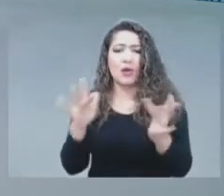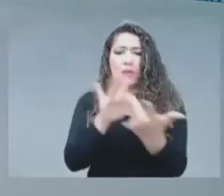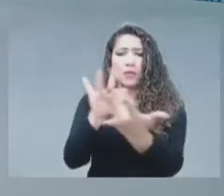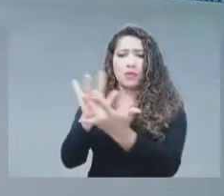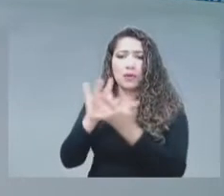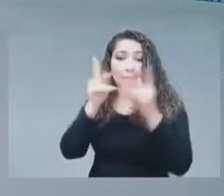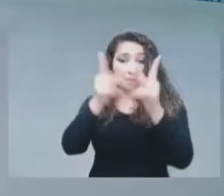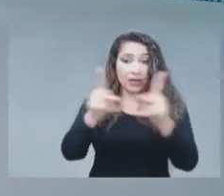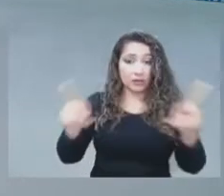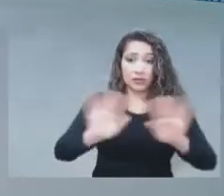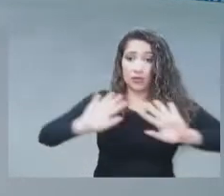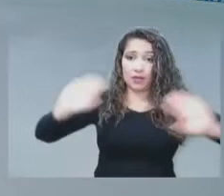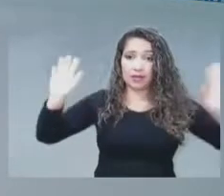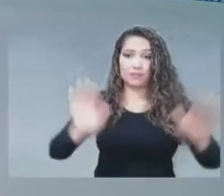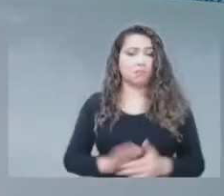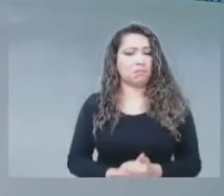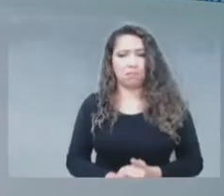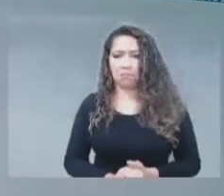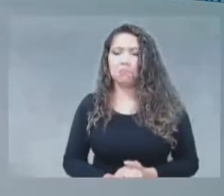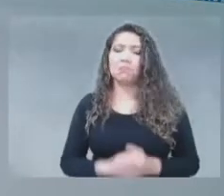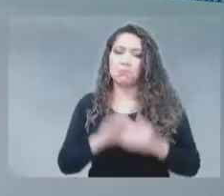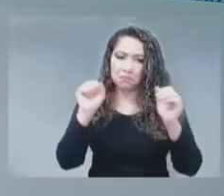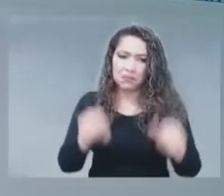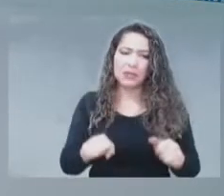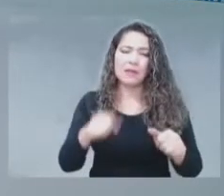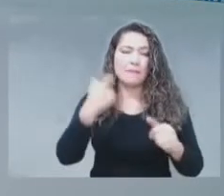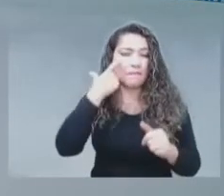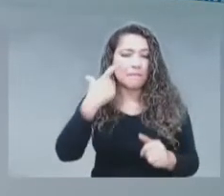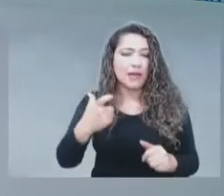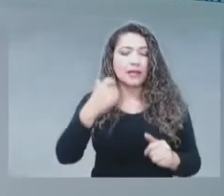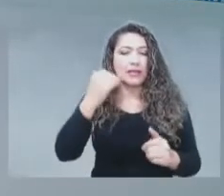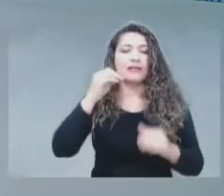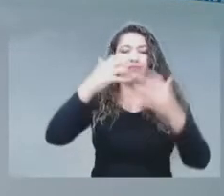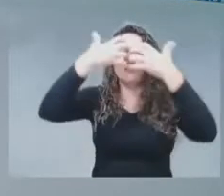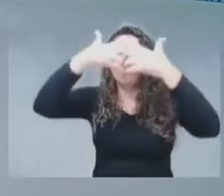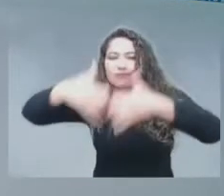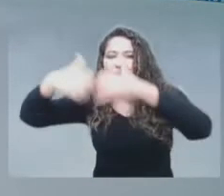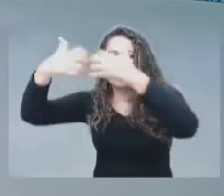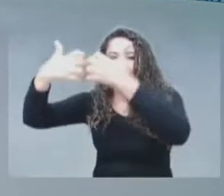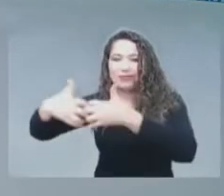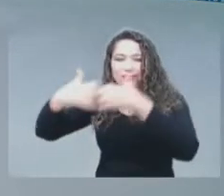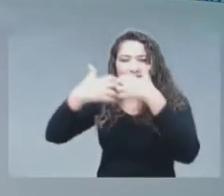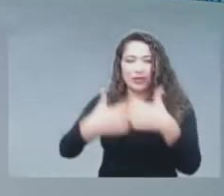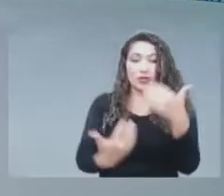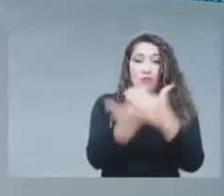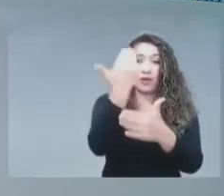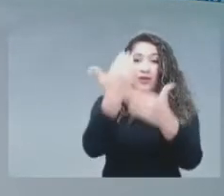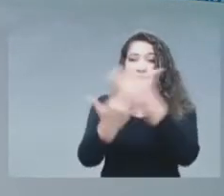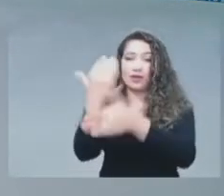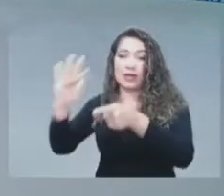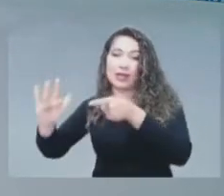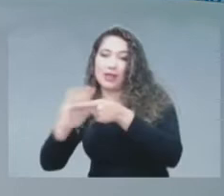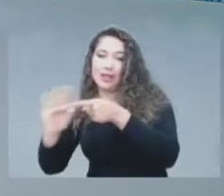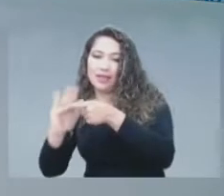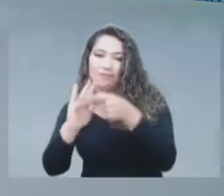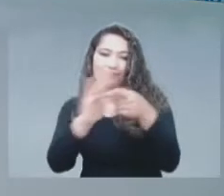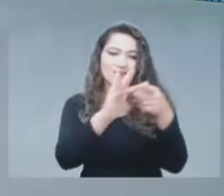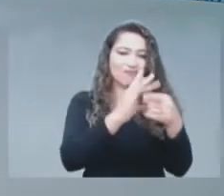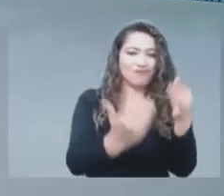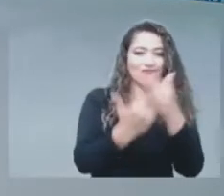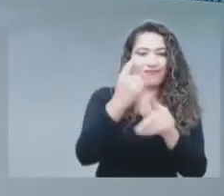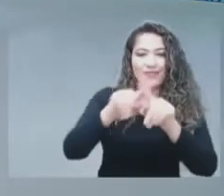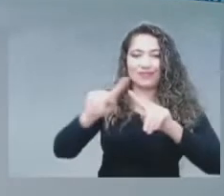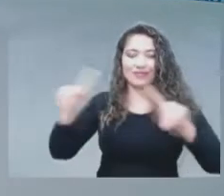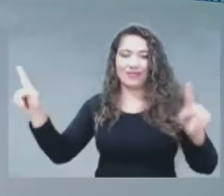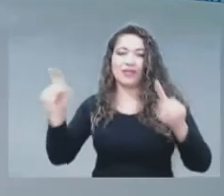principalmente para conectar la industria. Son nuevas aplicaciones. Podemos decir que la